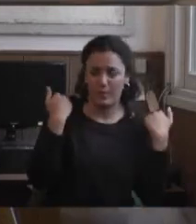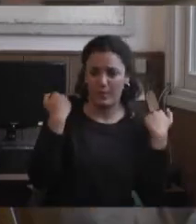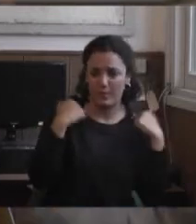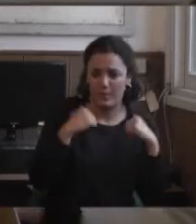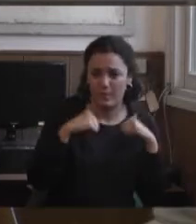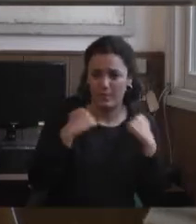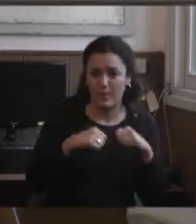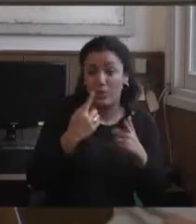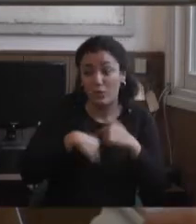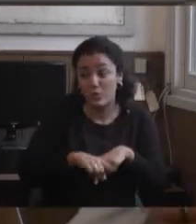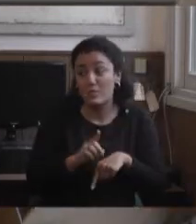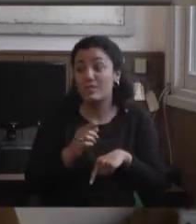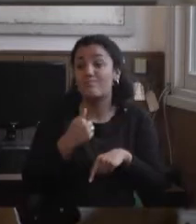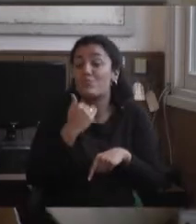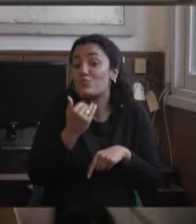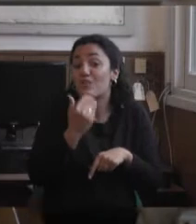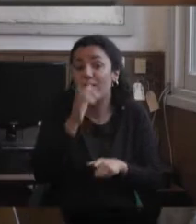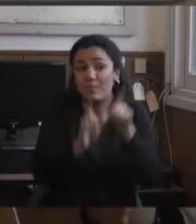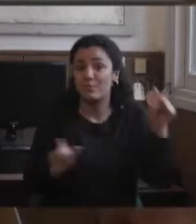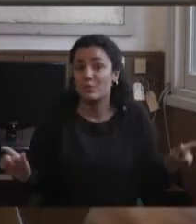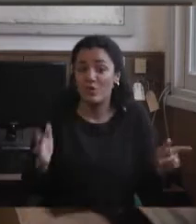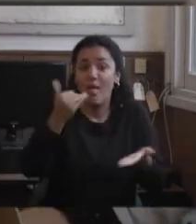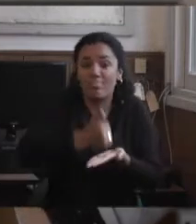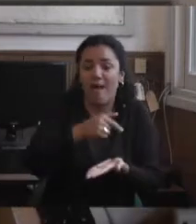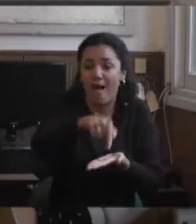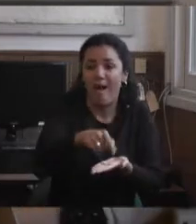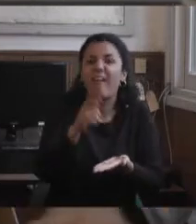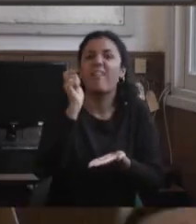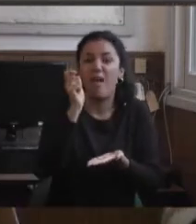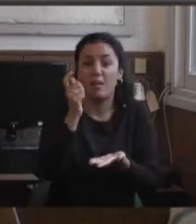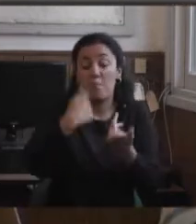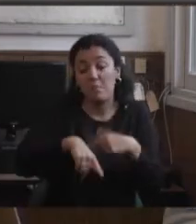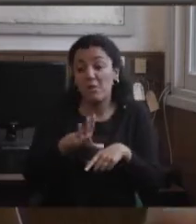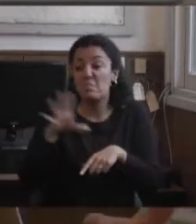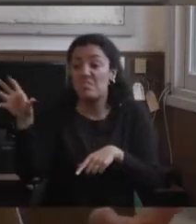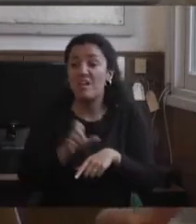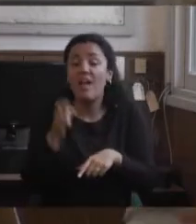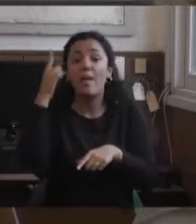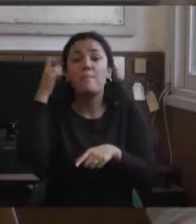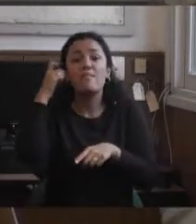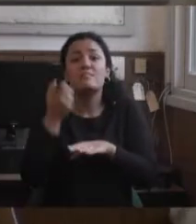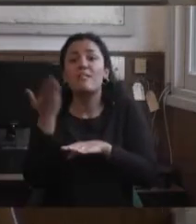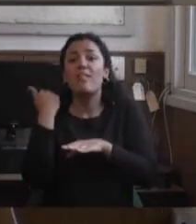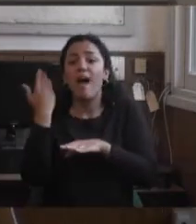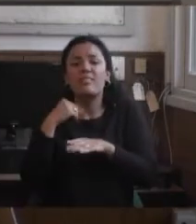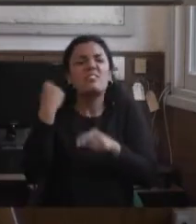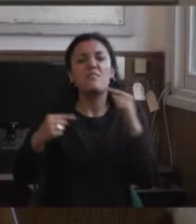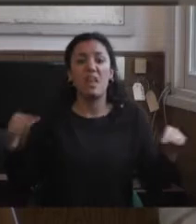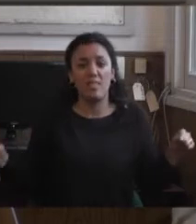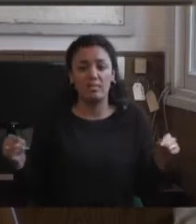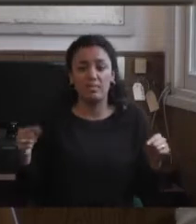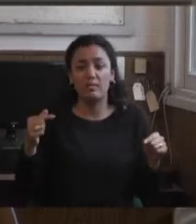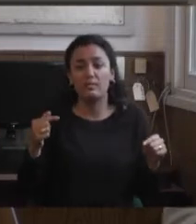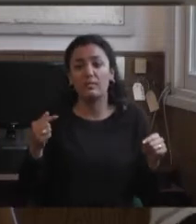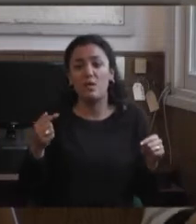traje diferentes situaciones para ir comentando, que tienen que ver con mi trayectoria. No es que quiera